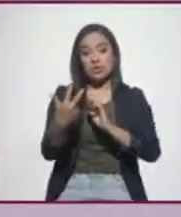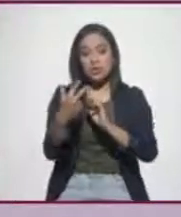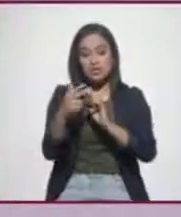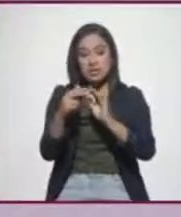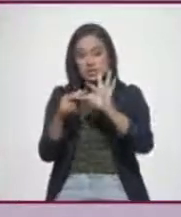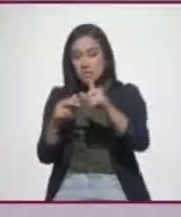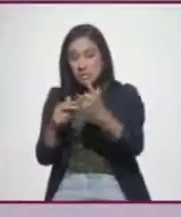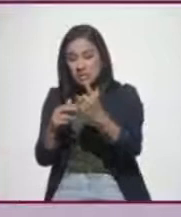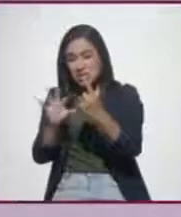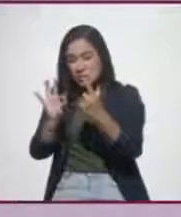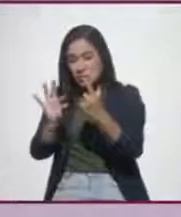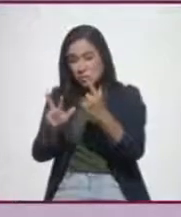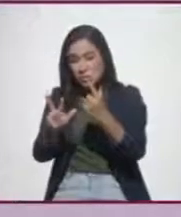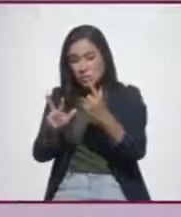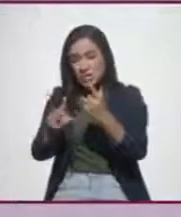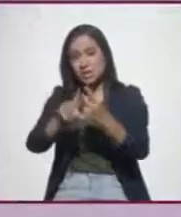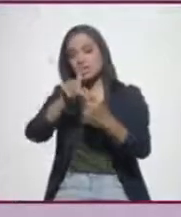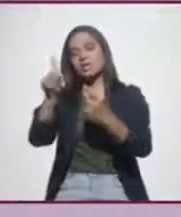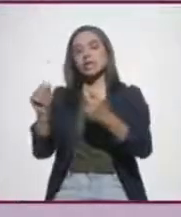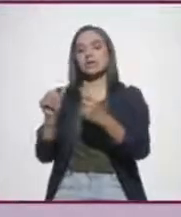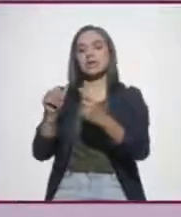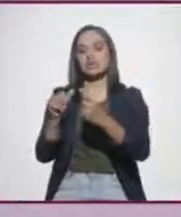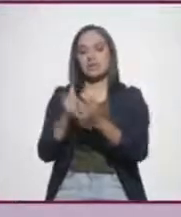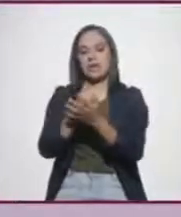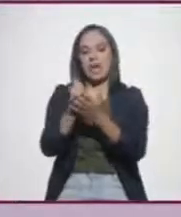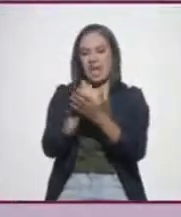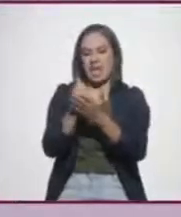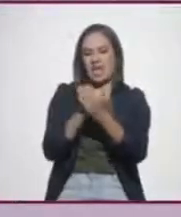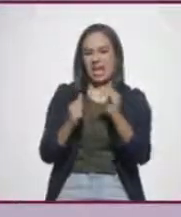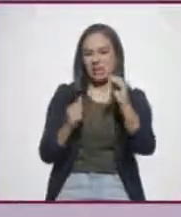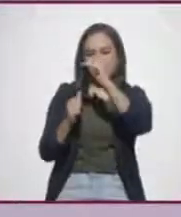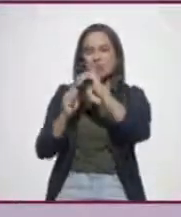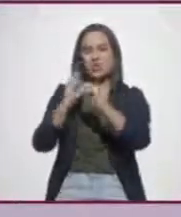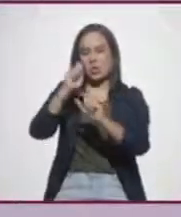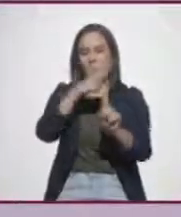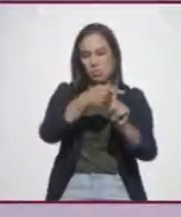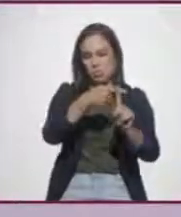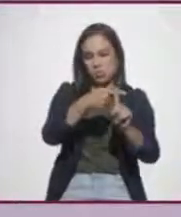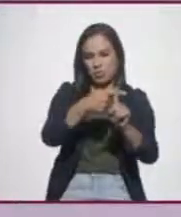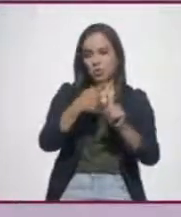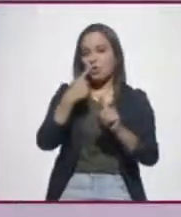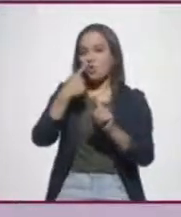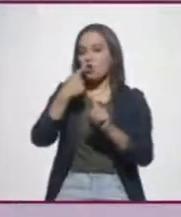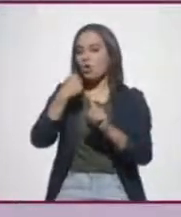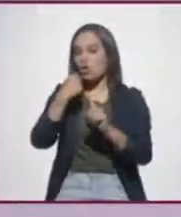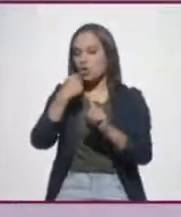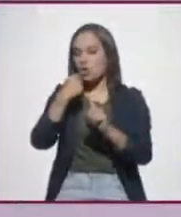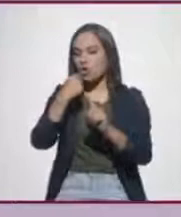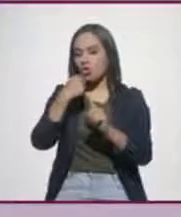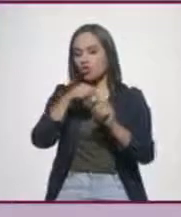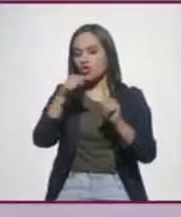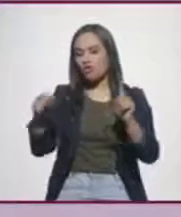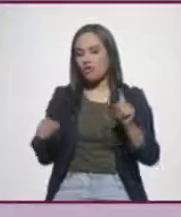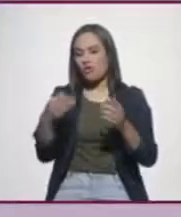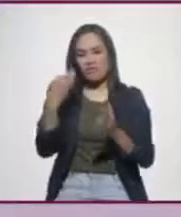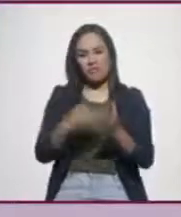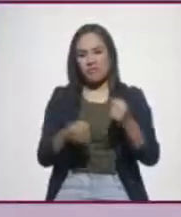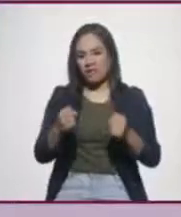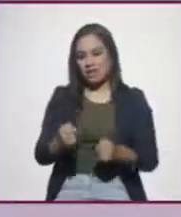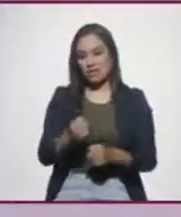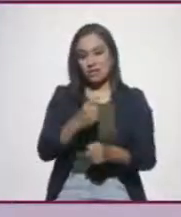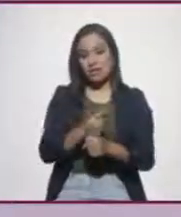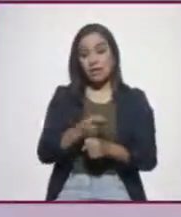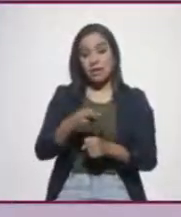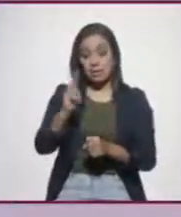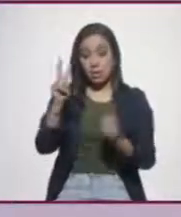cuarenta y ocho, volvió a estar en la línea, digamos, la azul, por arriba de la roja, que es mayor seguridad que inseguridad, pero si ves, a partir